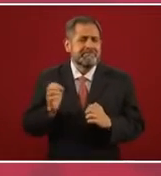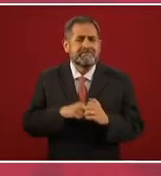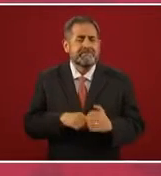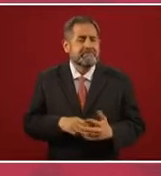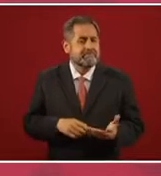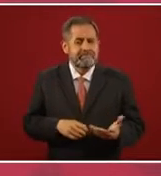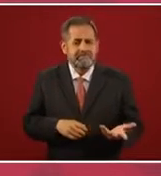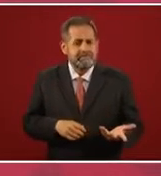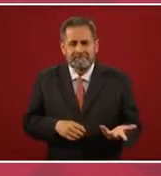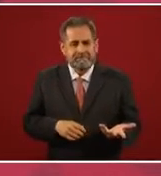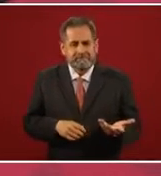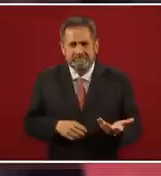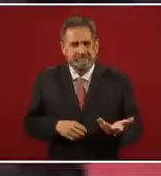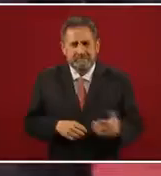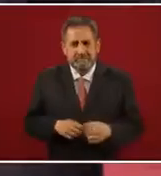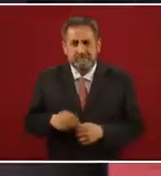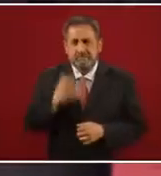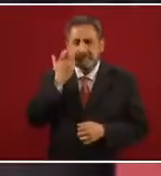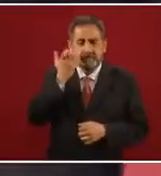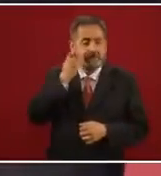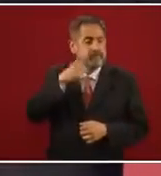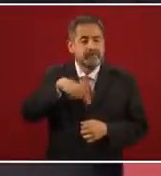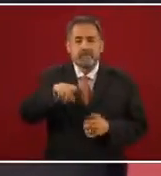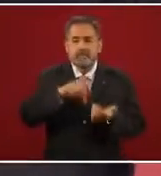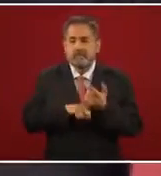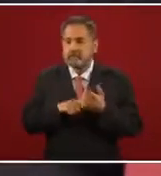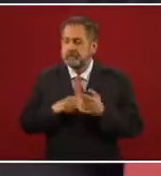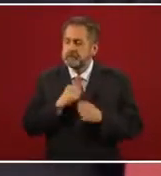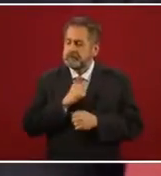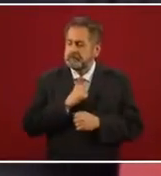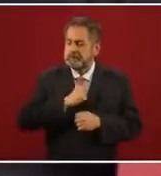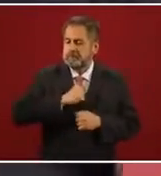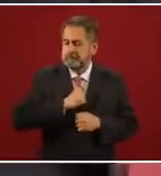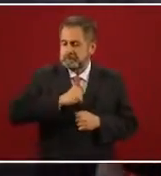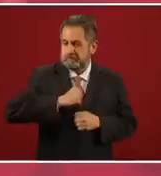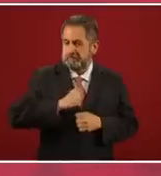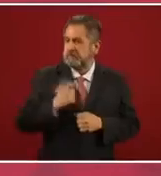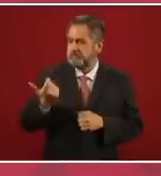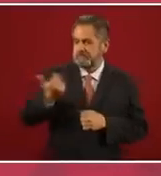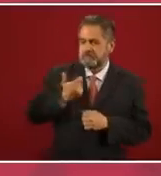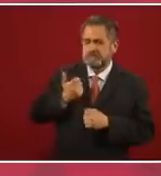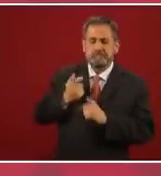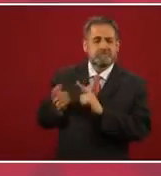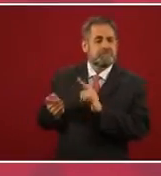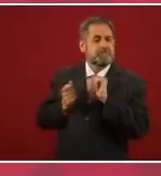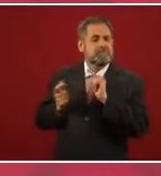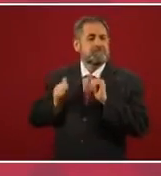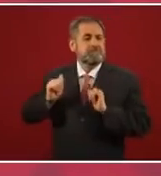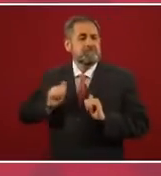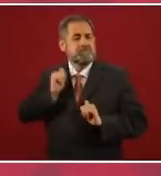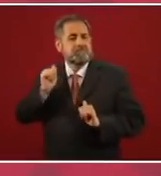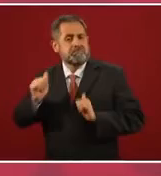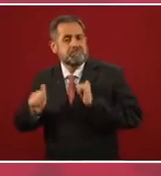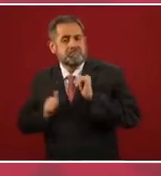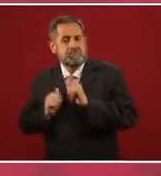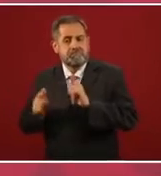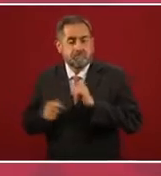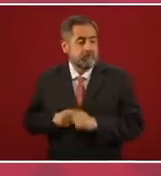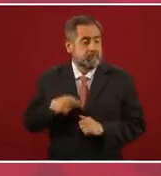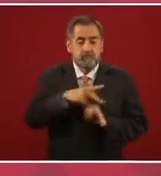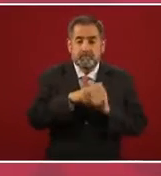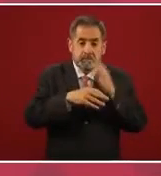nada más era cosa de tener agarraderas, influencia, medios de